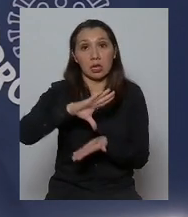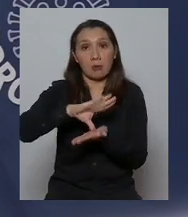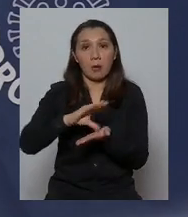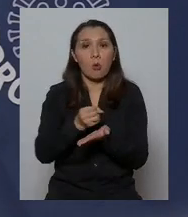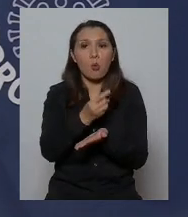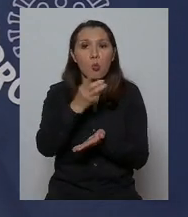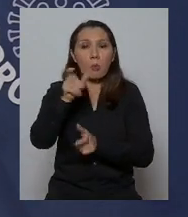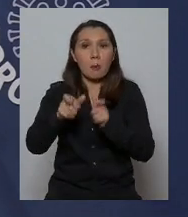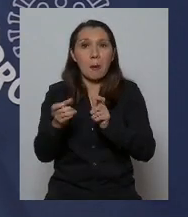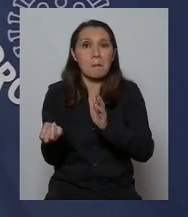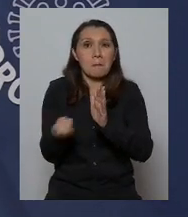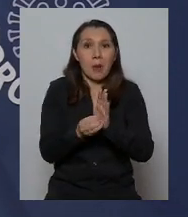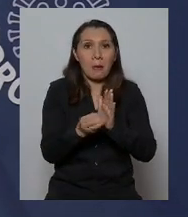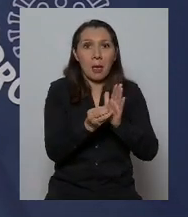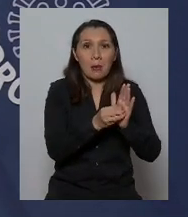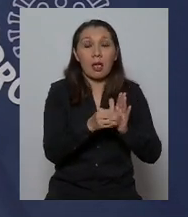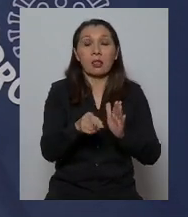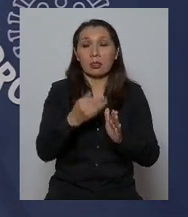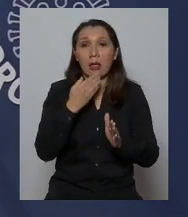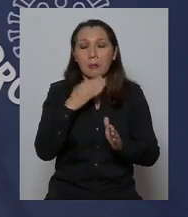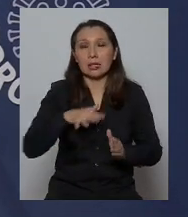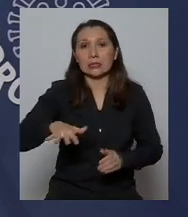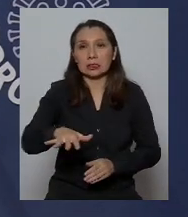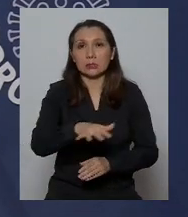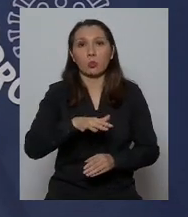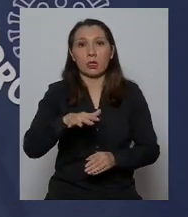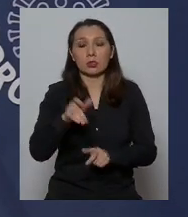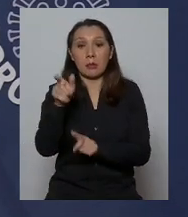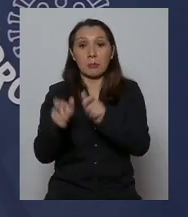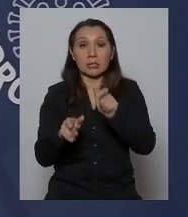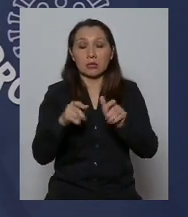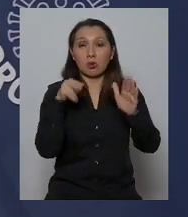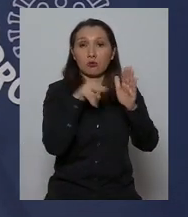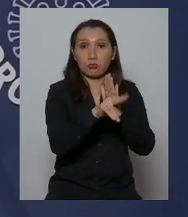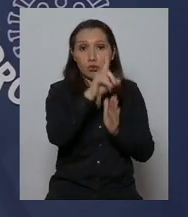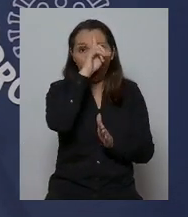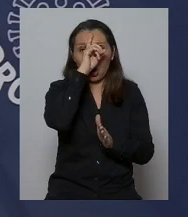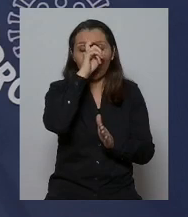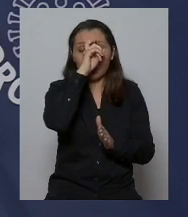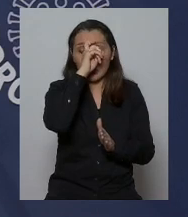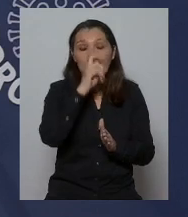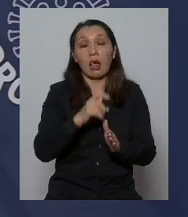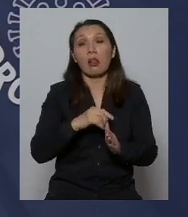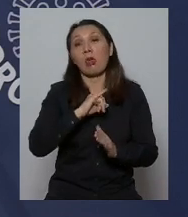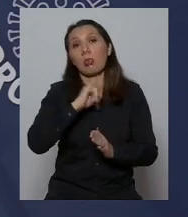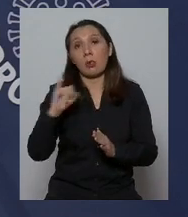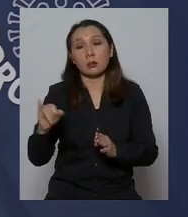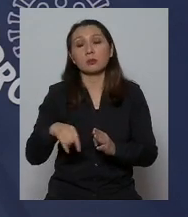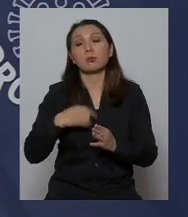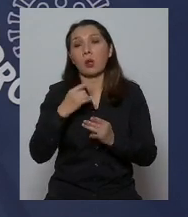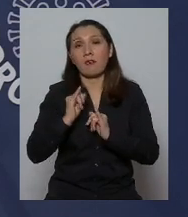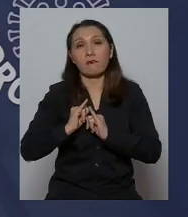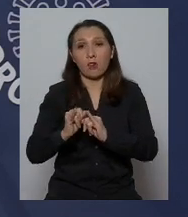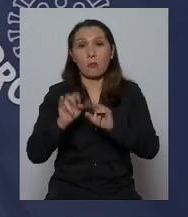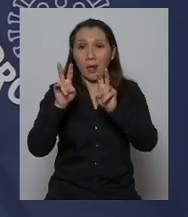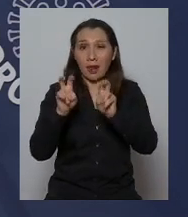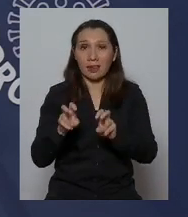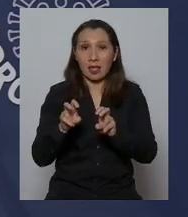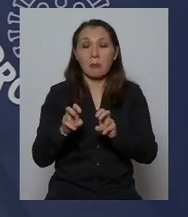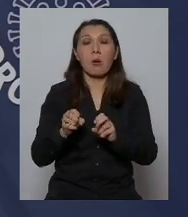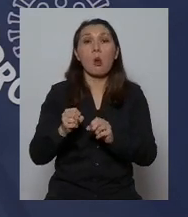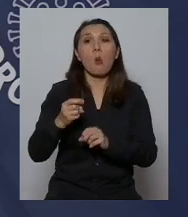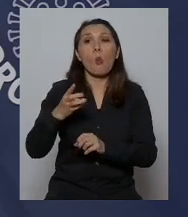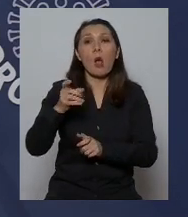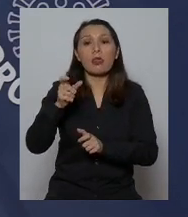del número de casos nuevos, la situación de personas hospitalizadas y la situación en cuanto a